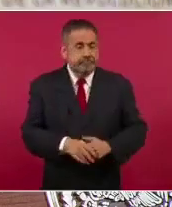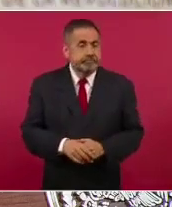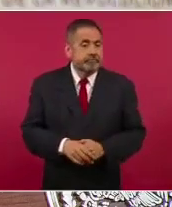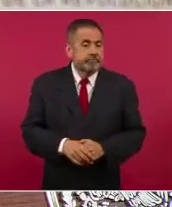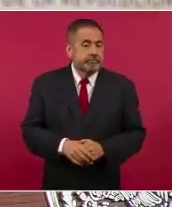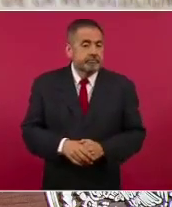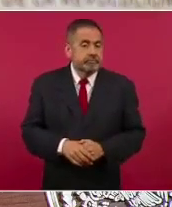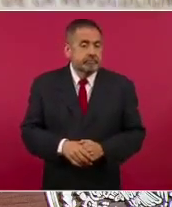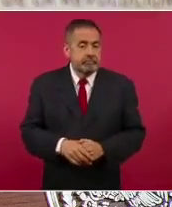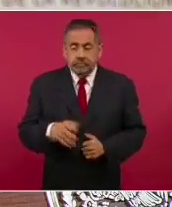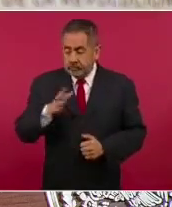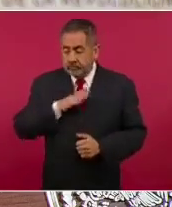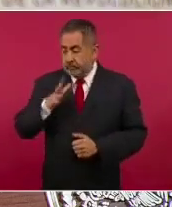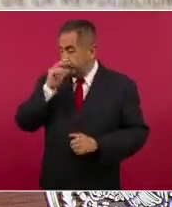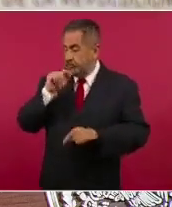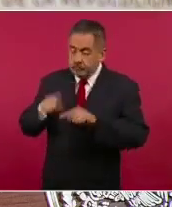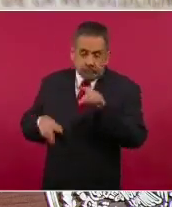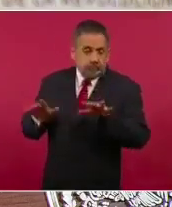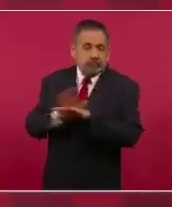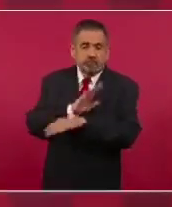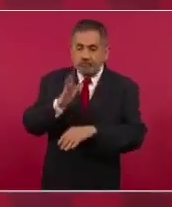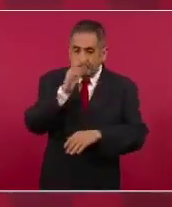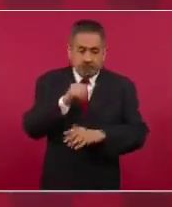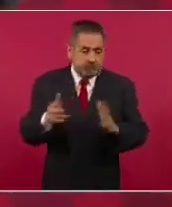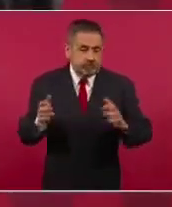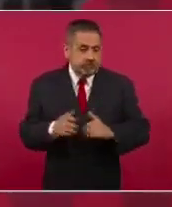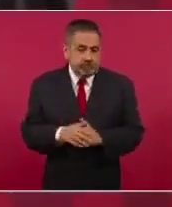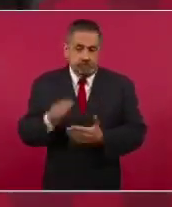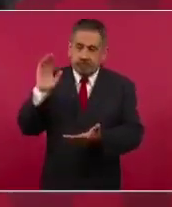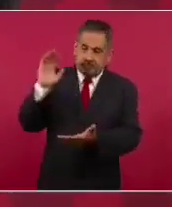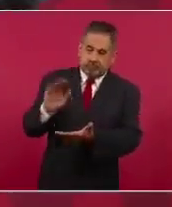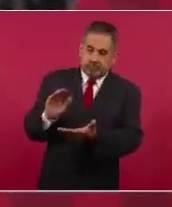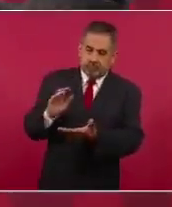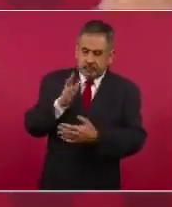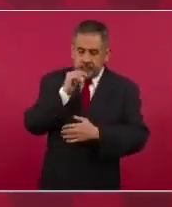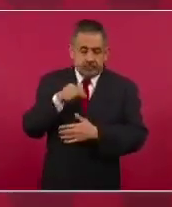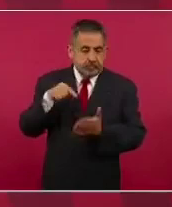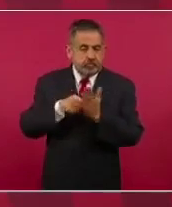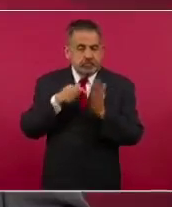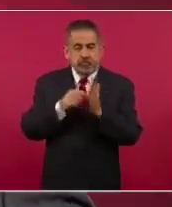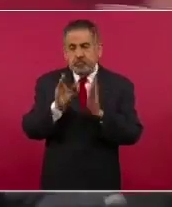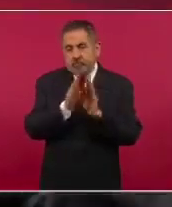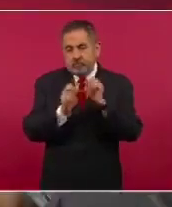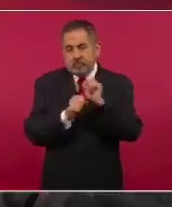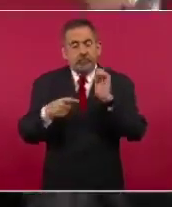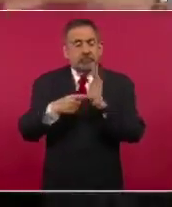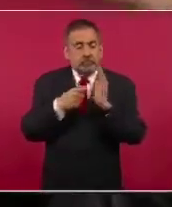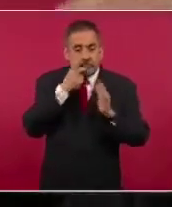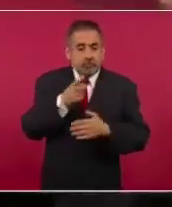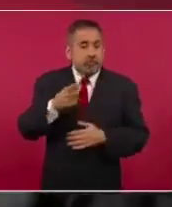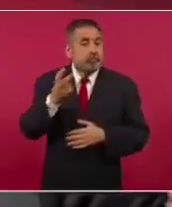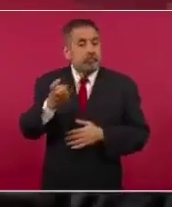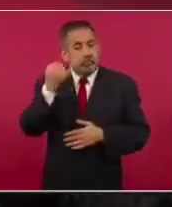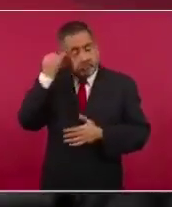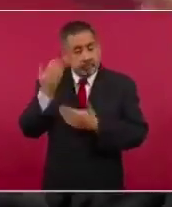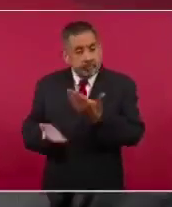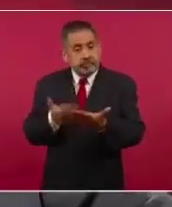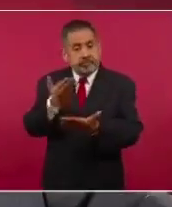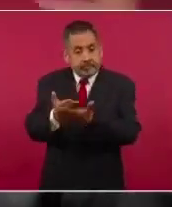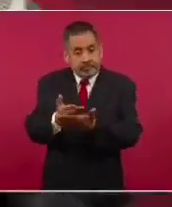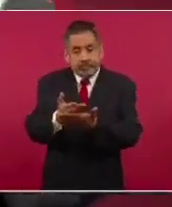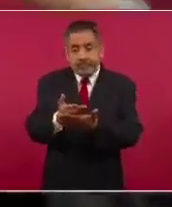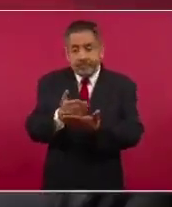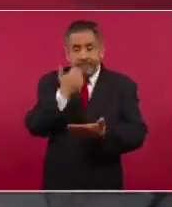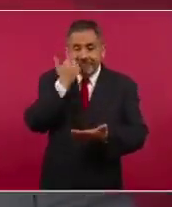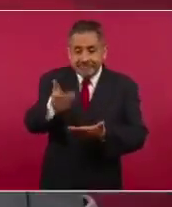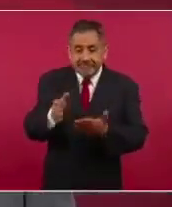Eso no lo puedo hacer, porque eso está en la Constitución. Por eso estamos planteando la reforma a